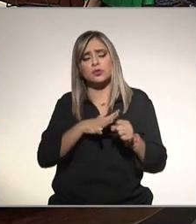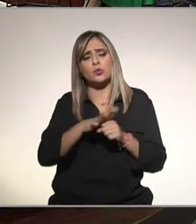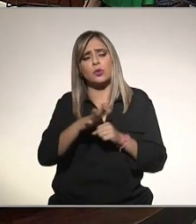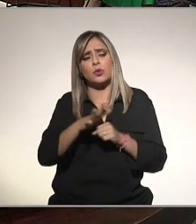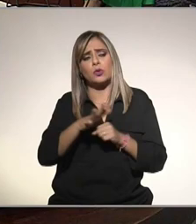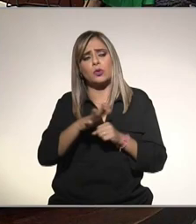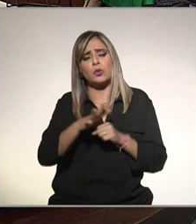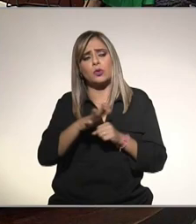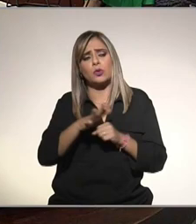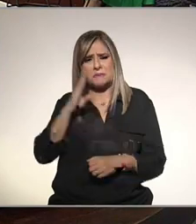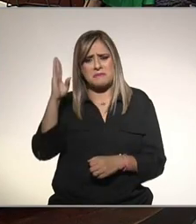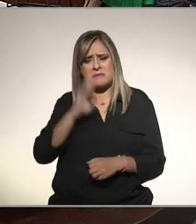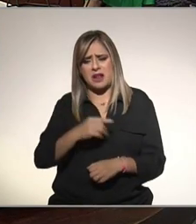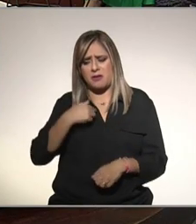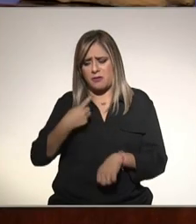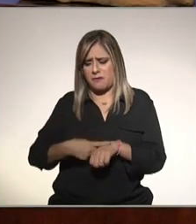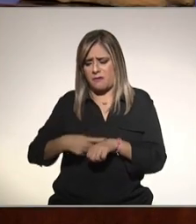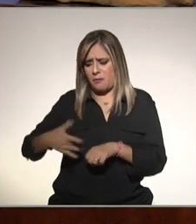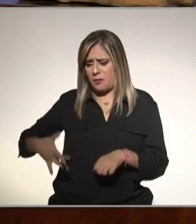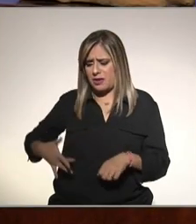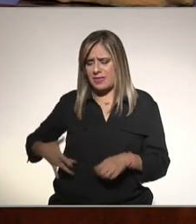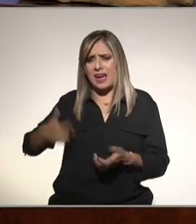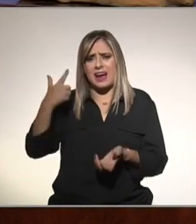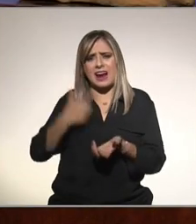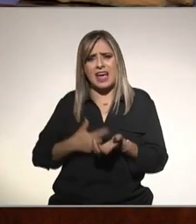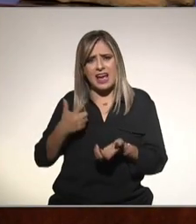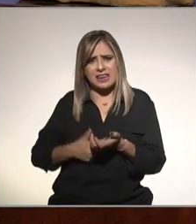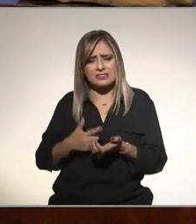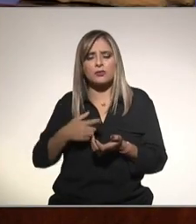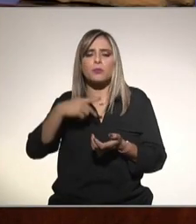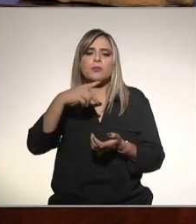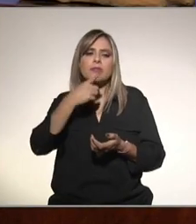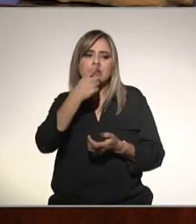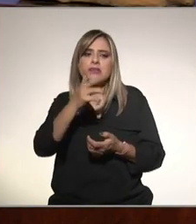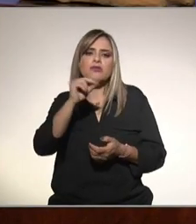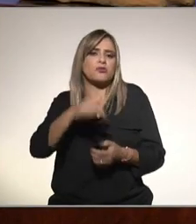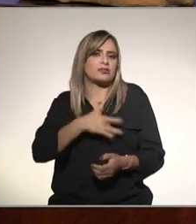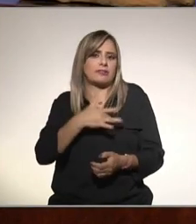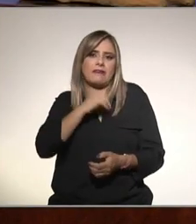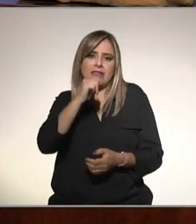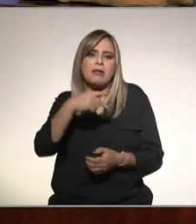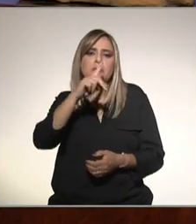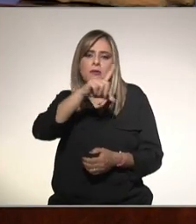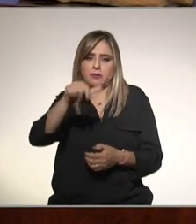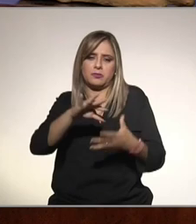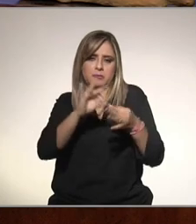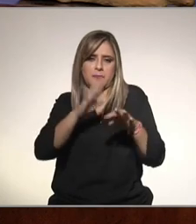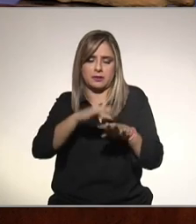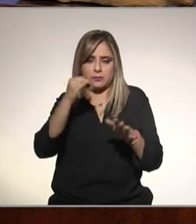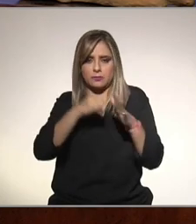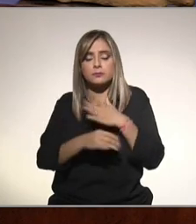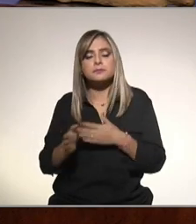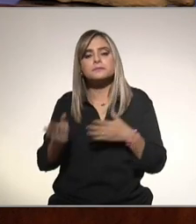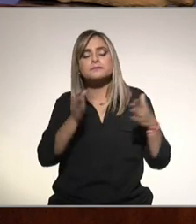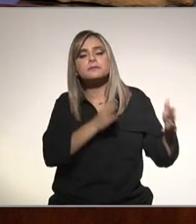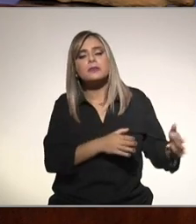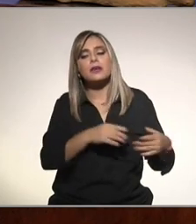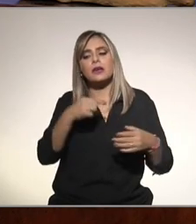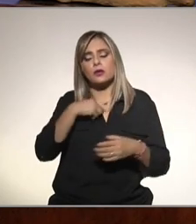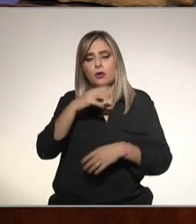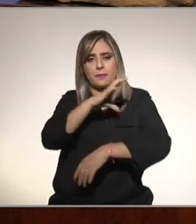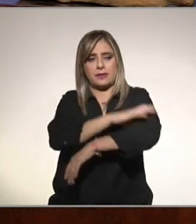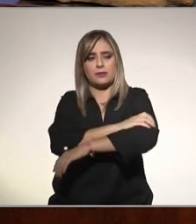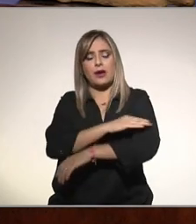los síntomas que presenta esta enfermedad también ya lo hablamos traemos aquí el comentario Isabel García nos dice que ella es